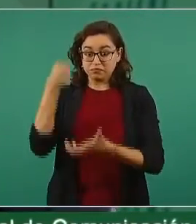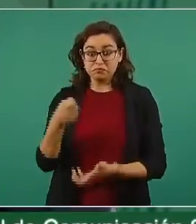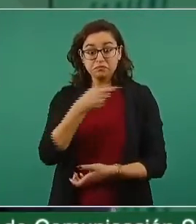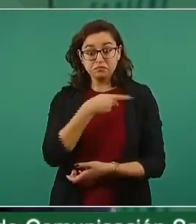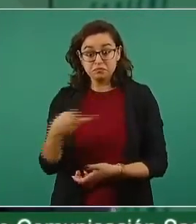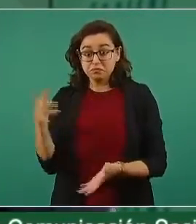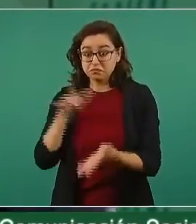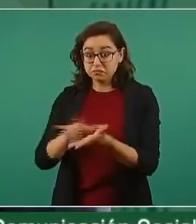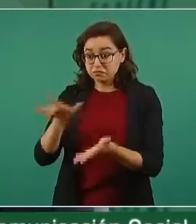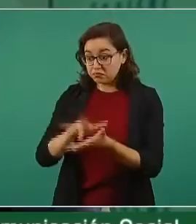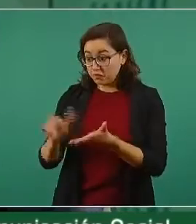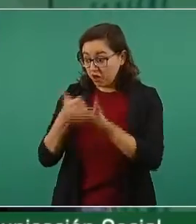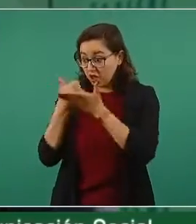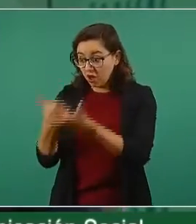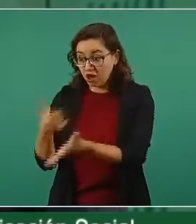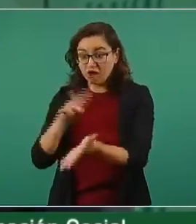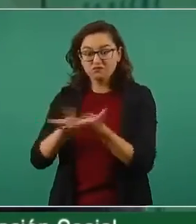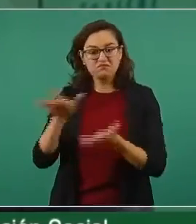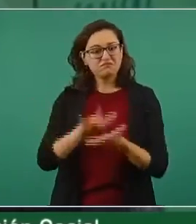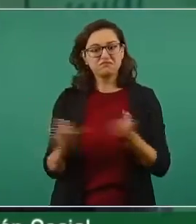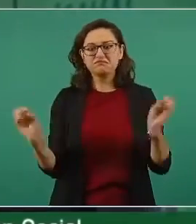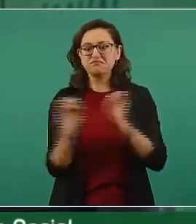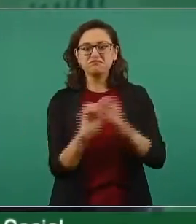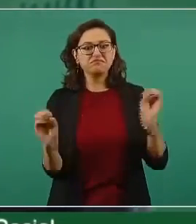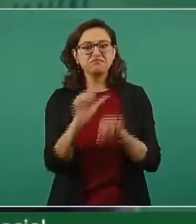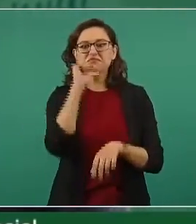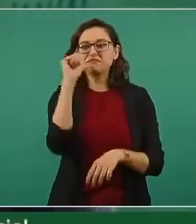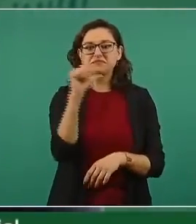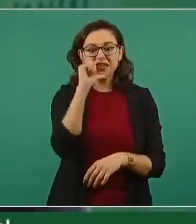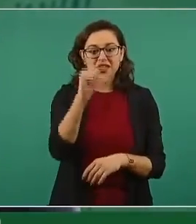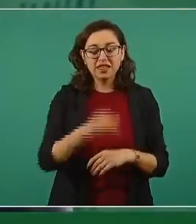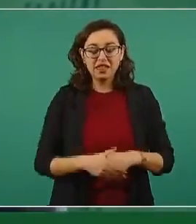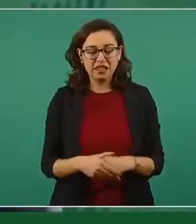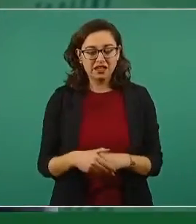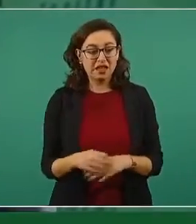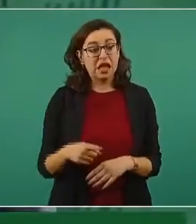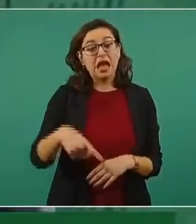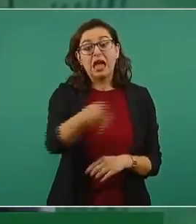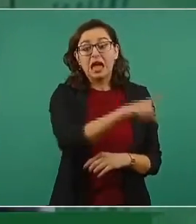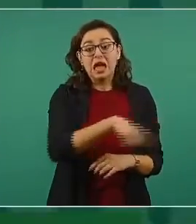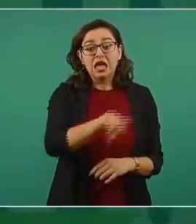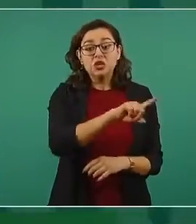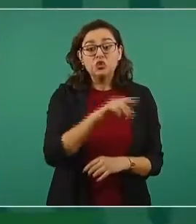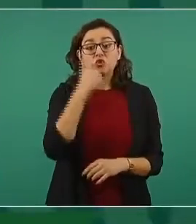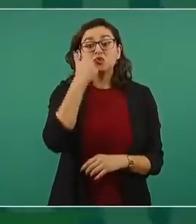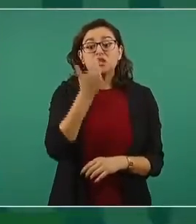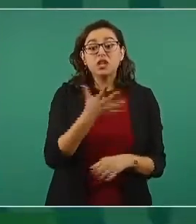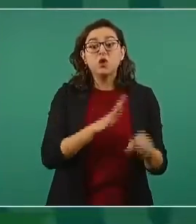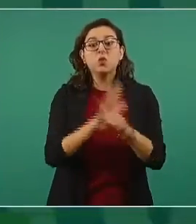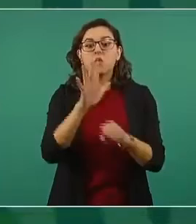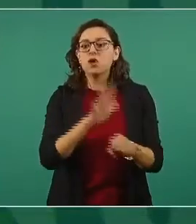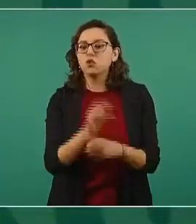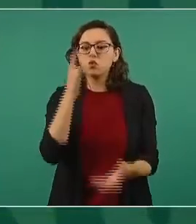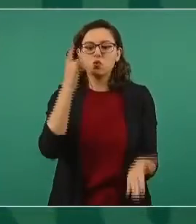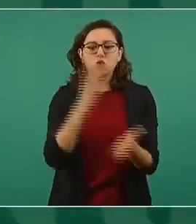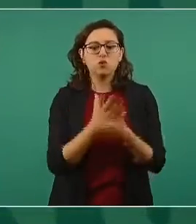ellos. Ellos son partidarios del libre mercado,